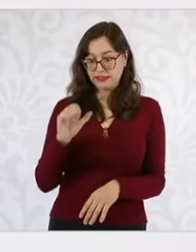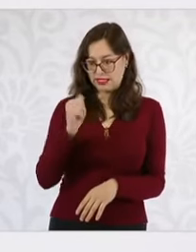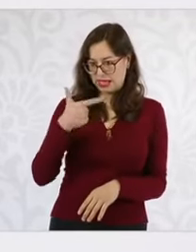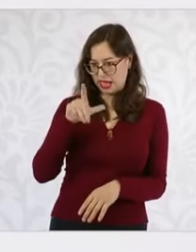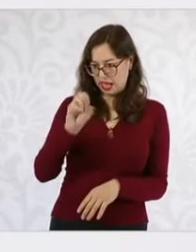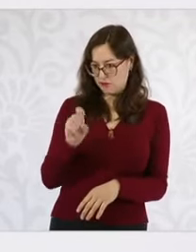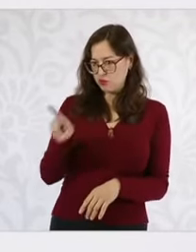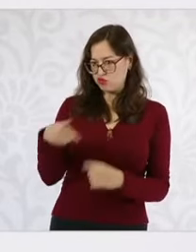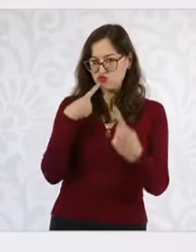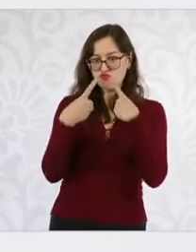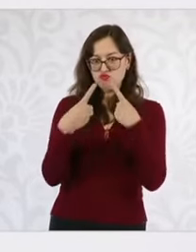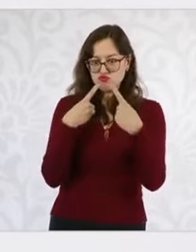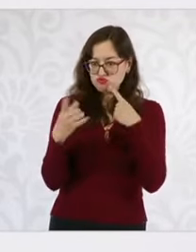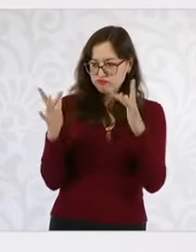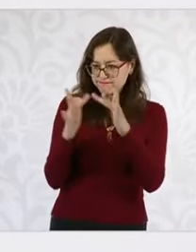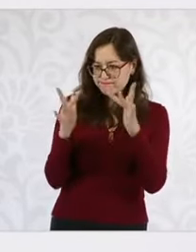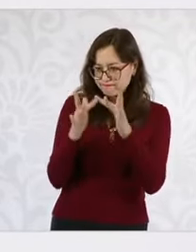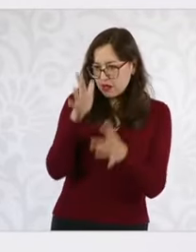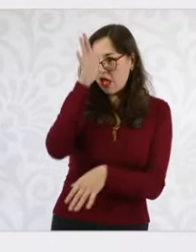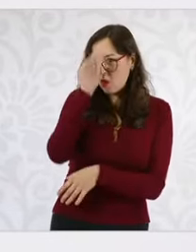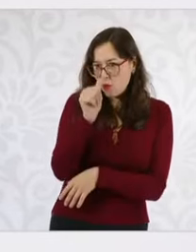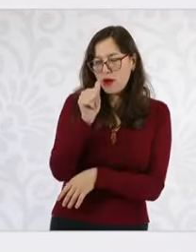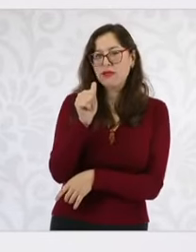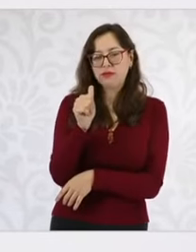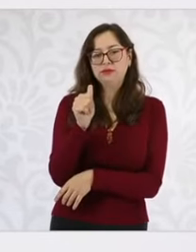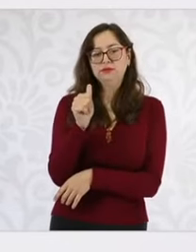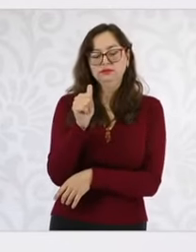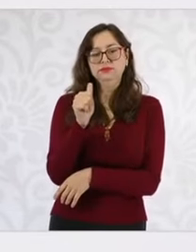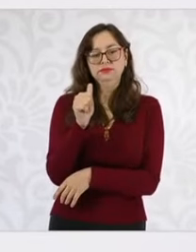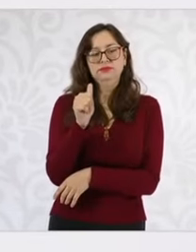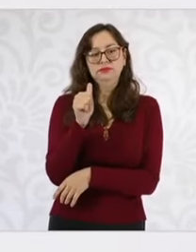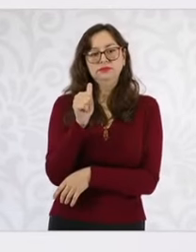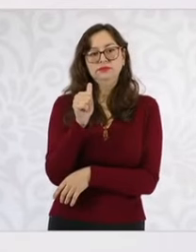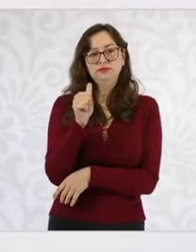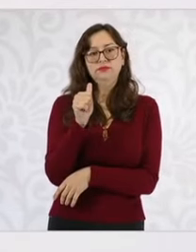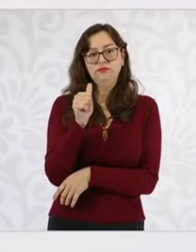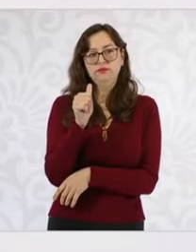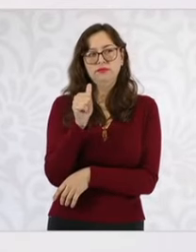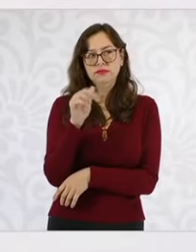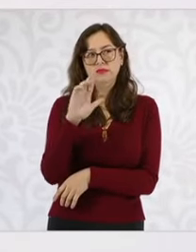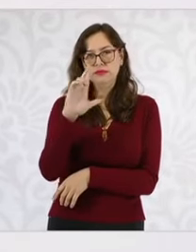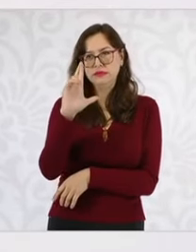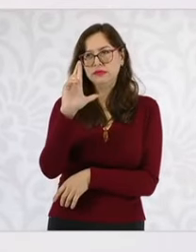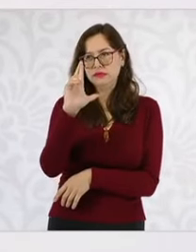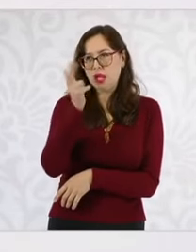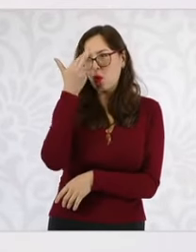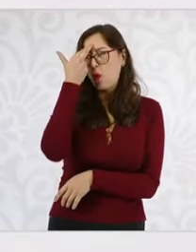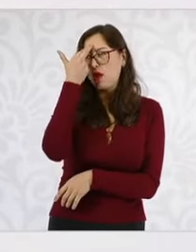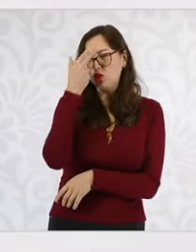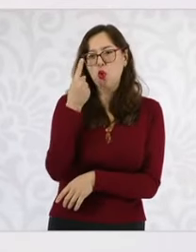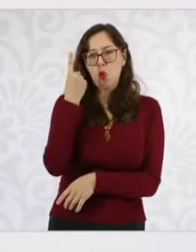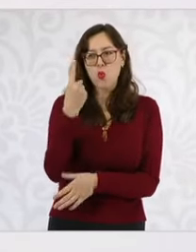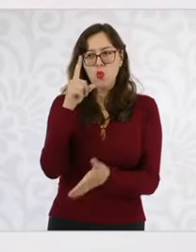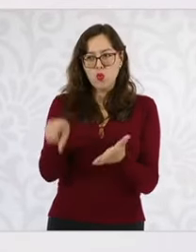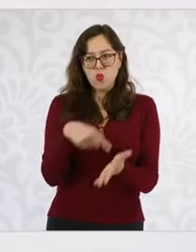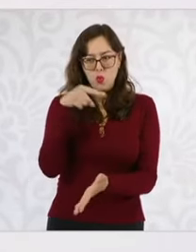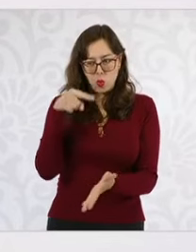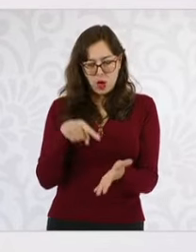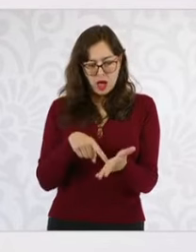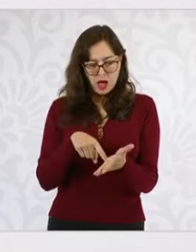Obrador, había un espacio, si mal no me equivoco, que iba a ser